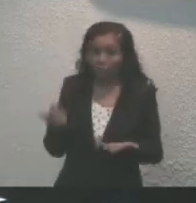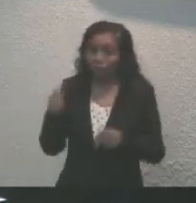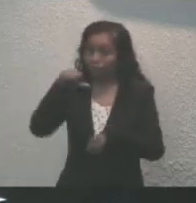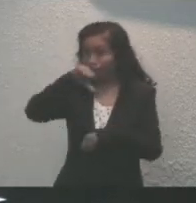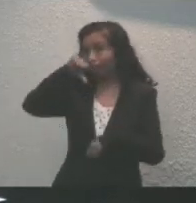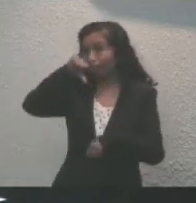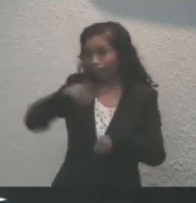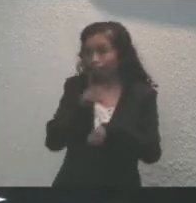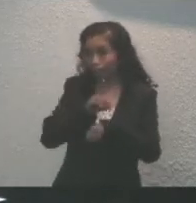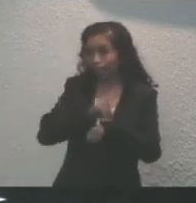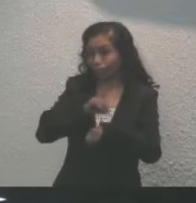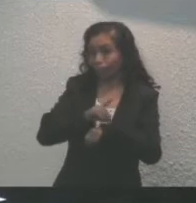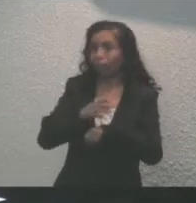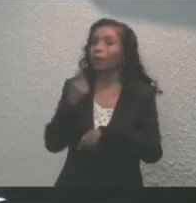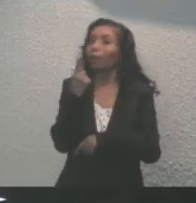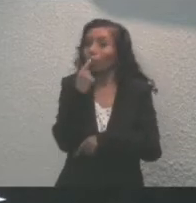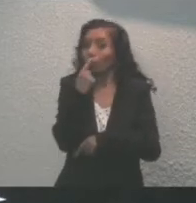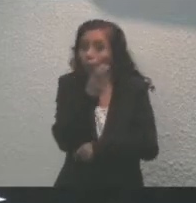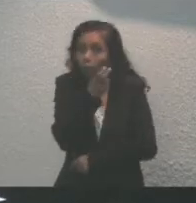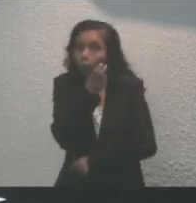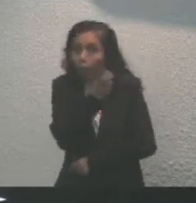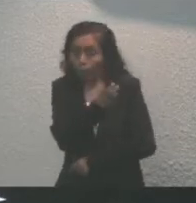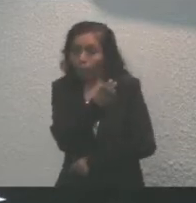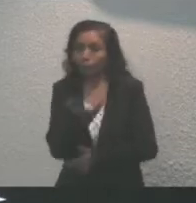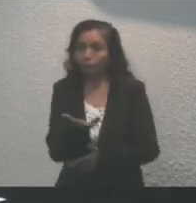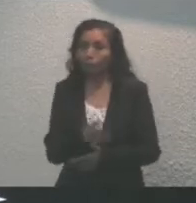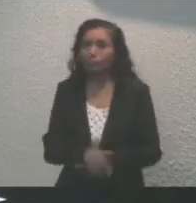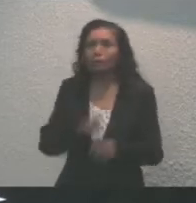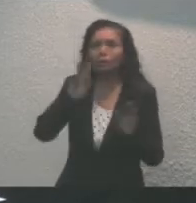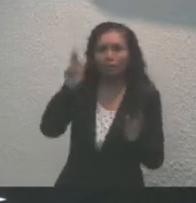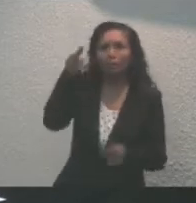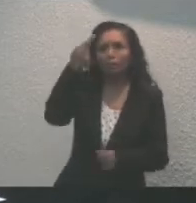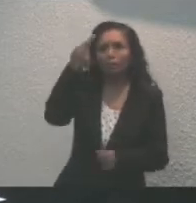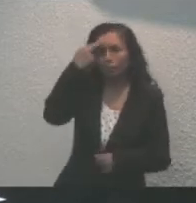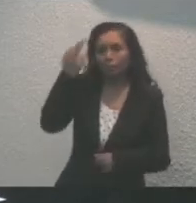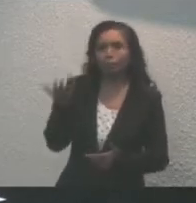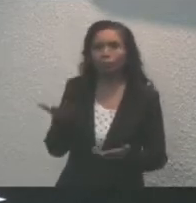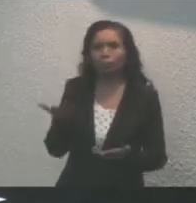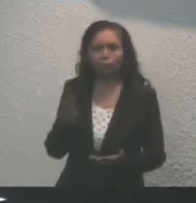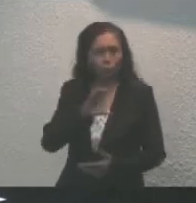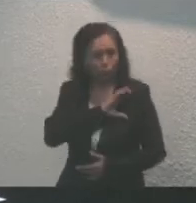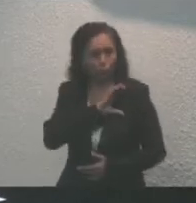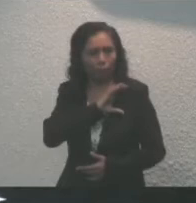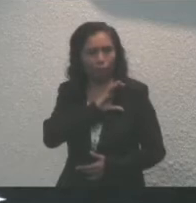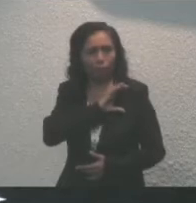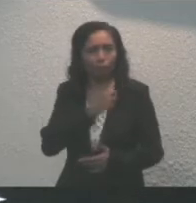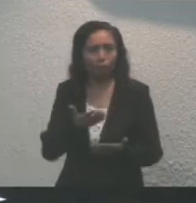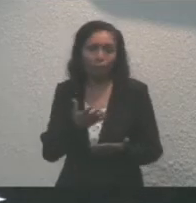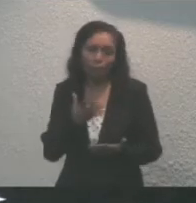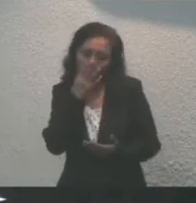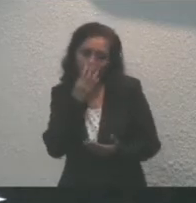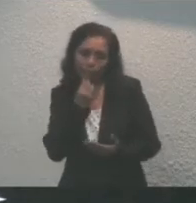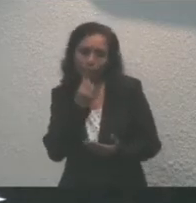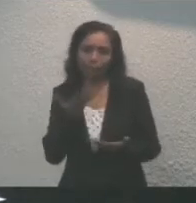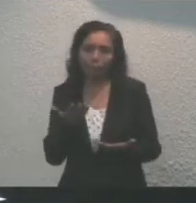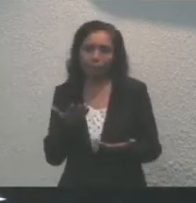día, la del policía. Y así recordar con especial afecto y tristeza